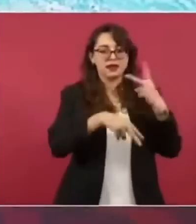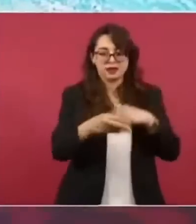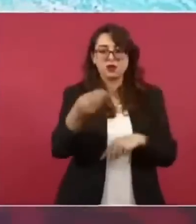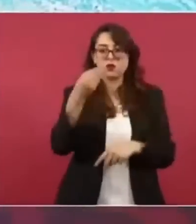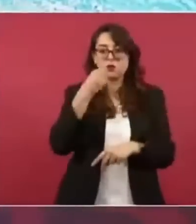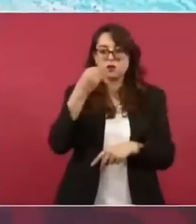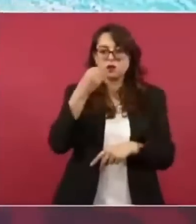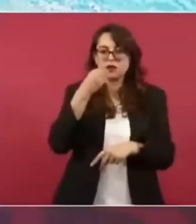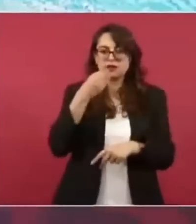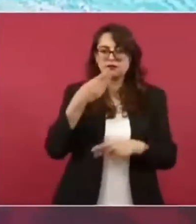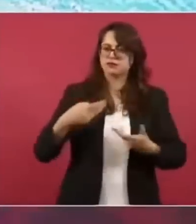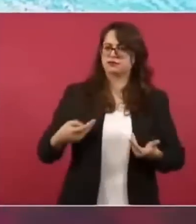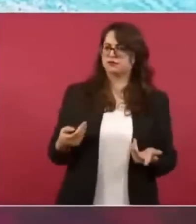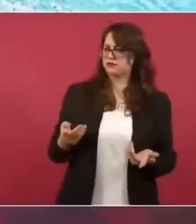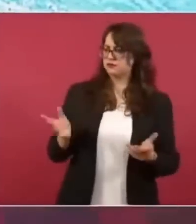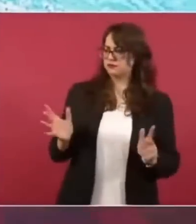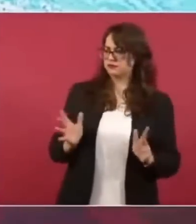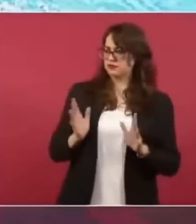que